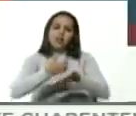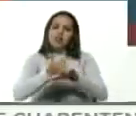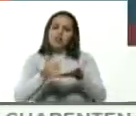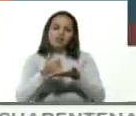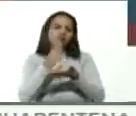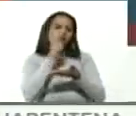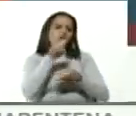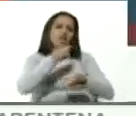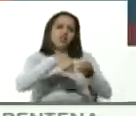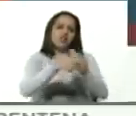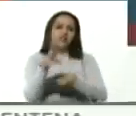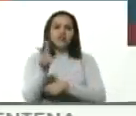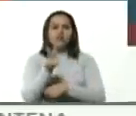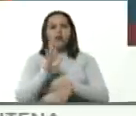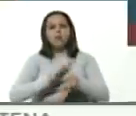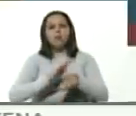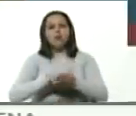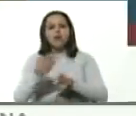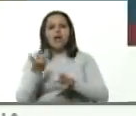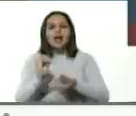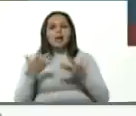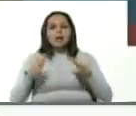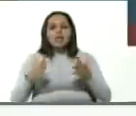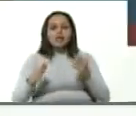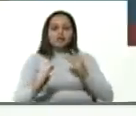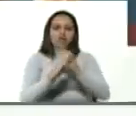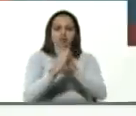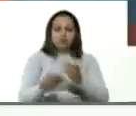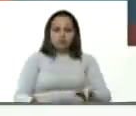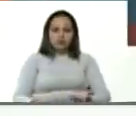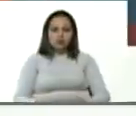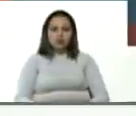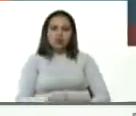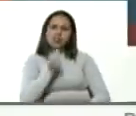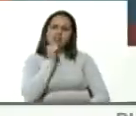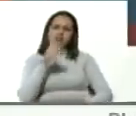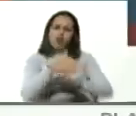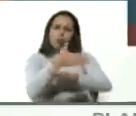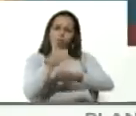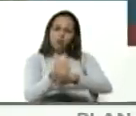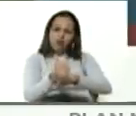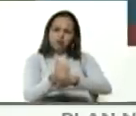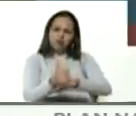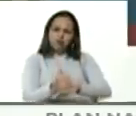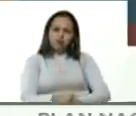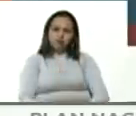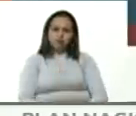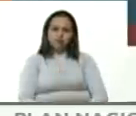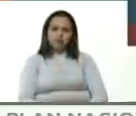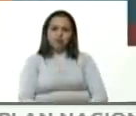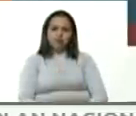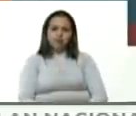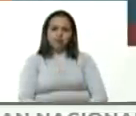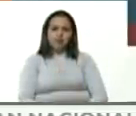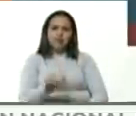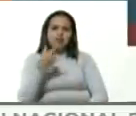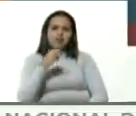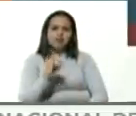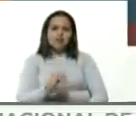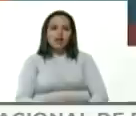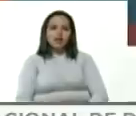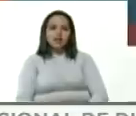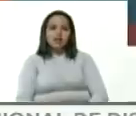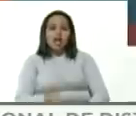Venezuela porque le da temor la sanciones. Bueno, ¿de quién es la responsabilidad? Si hay un equipo